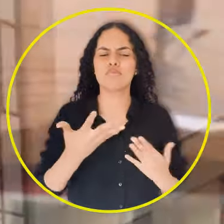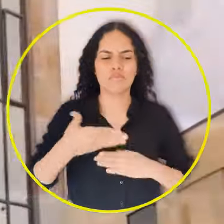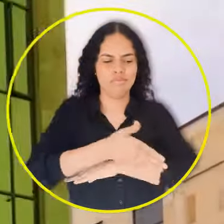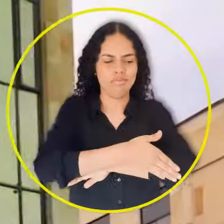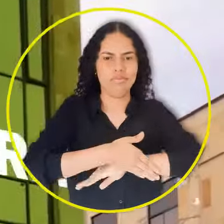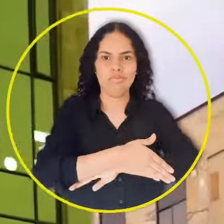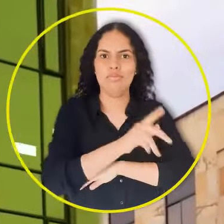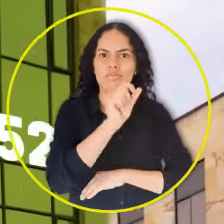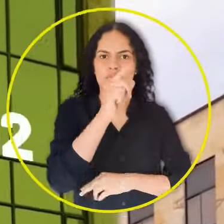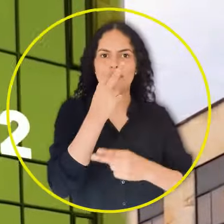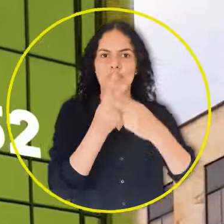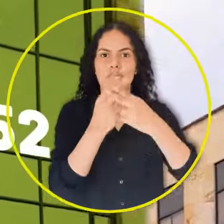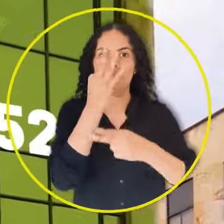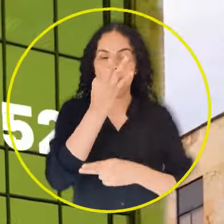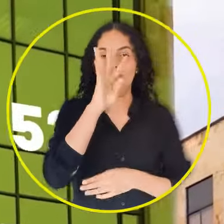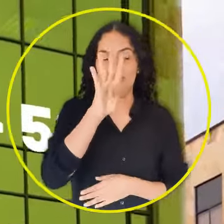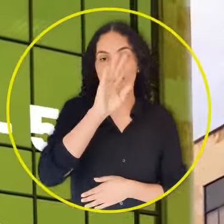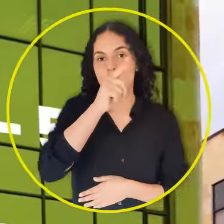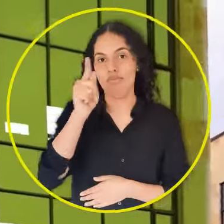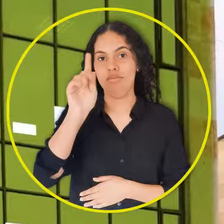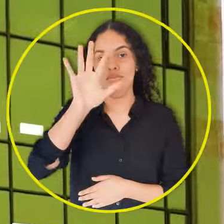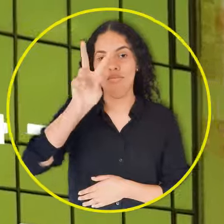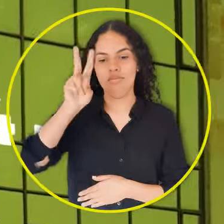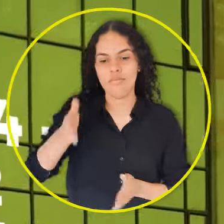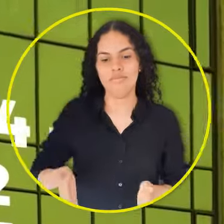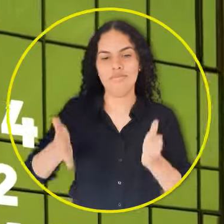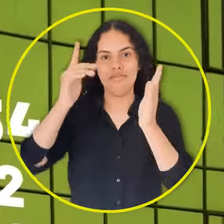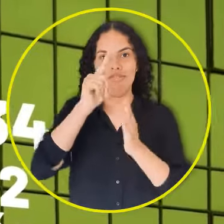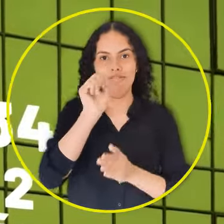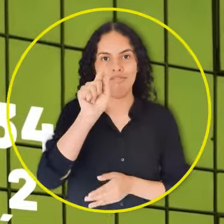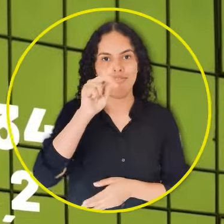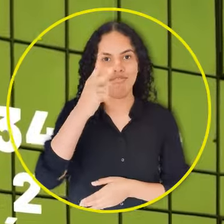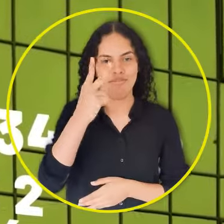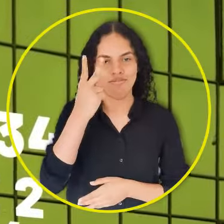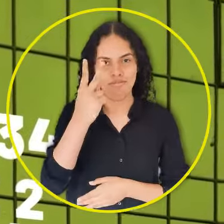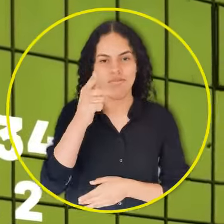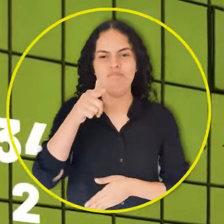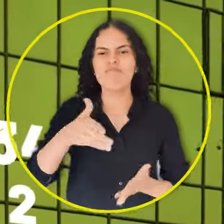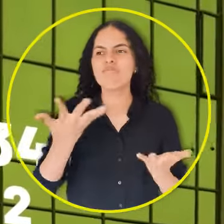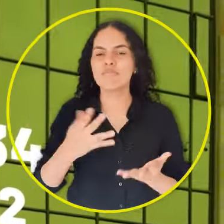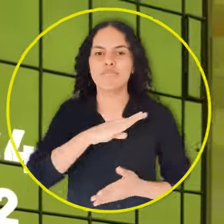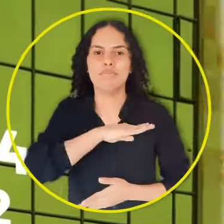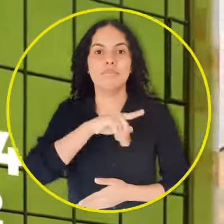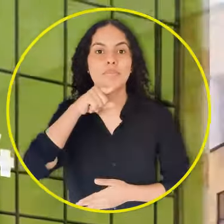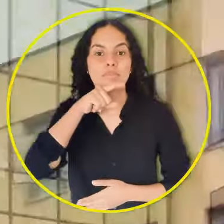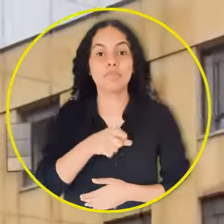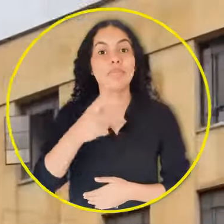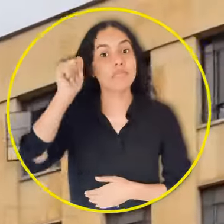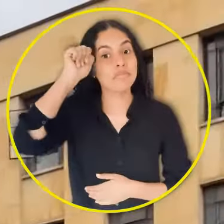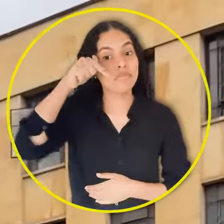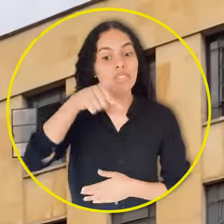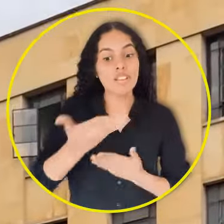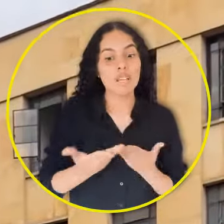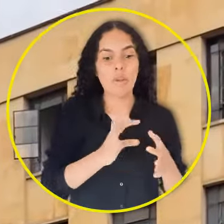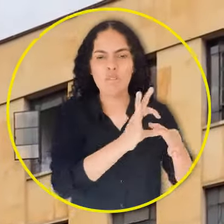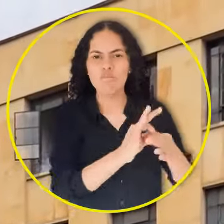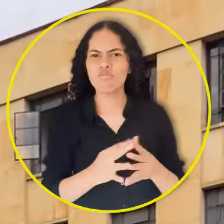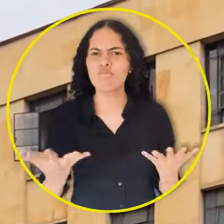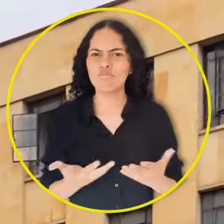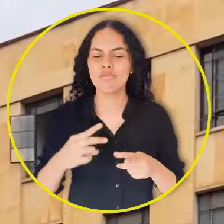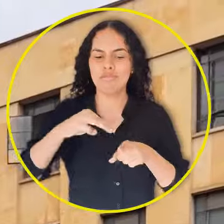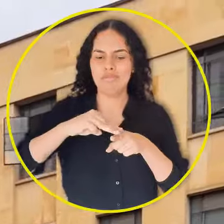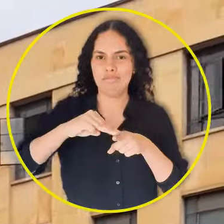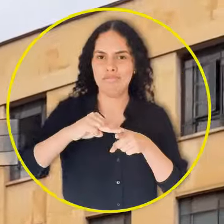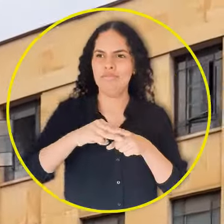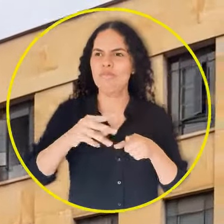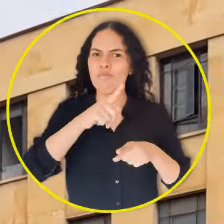El CAME está ubicado en la Carrera 11, número 3452, Fase 2 de la Alcaldía de Bucaramanga. Y recuerda, los servicios